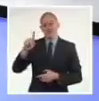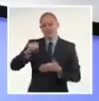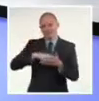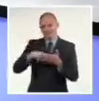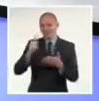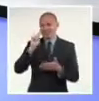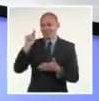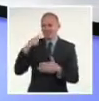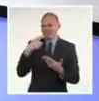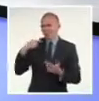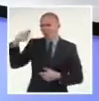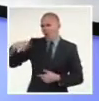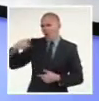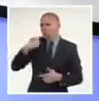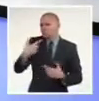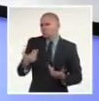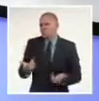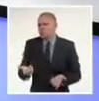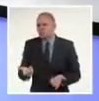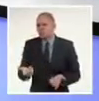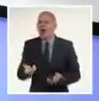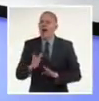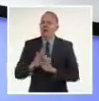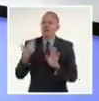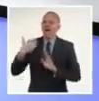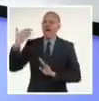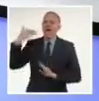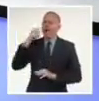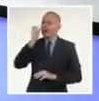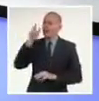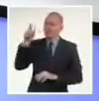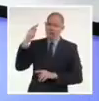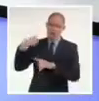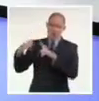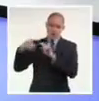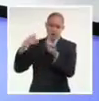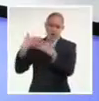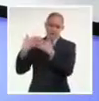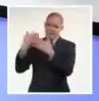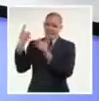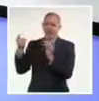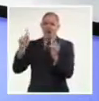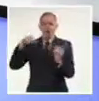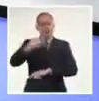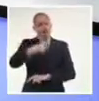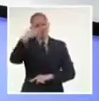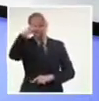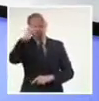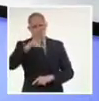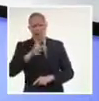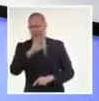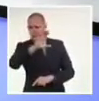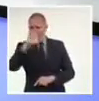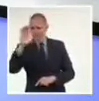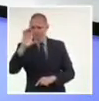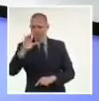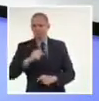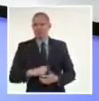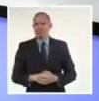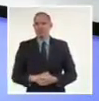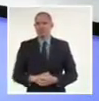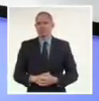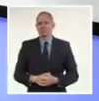el Tribunal Superior de Justicia Británico por una reclamación de recuperación de deuda contra el Banco Nacional de Cuba y la República de Cuba.